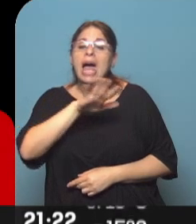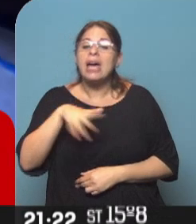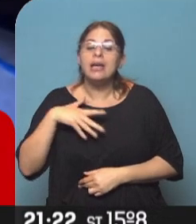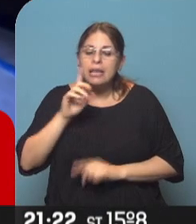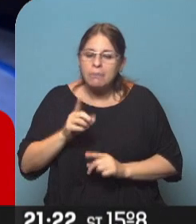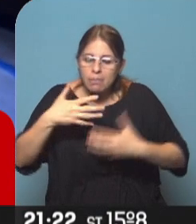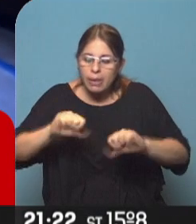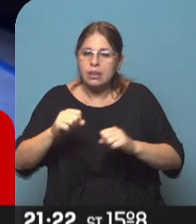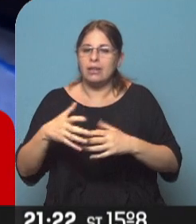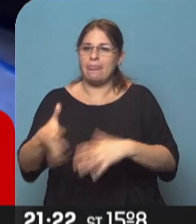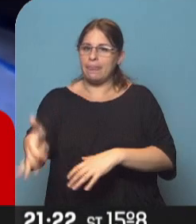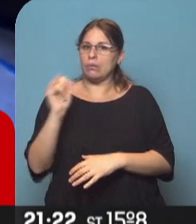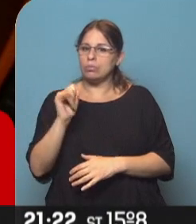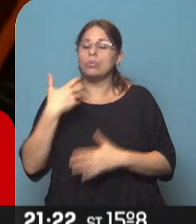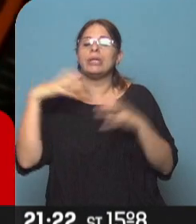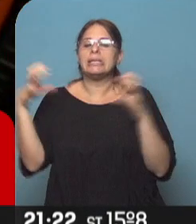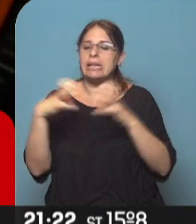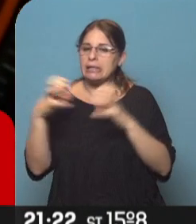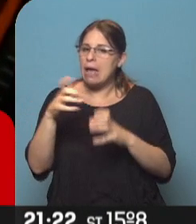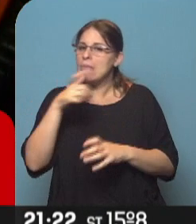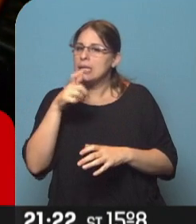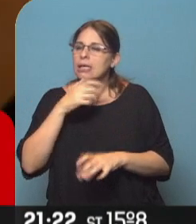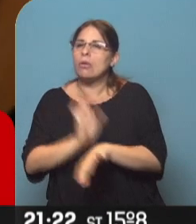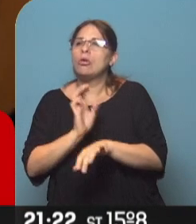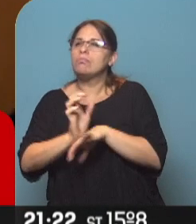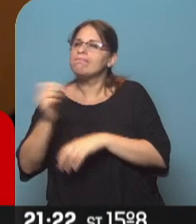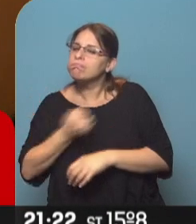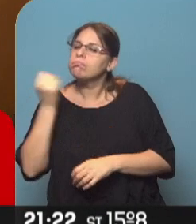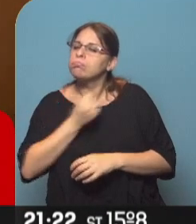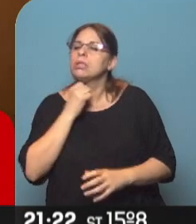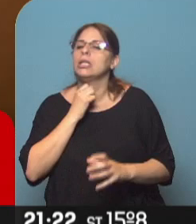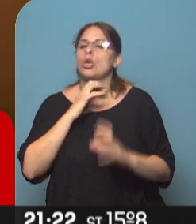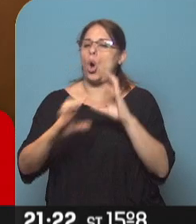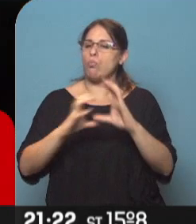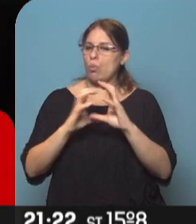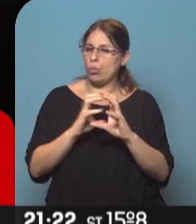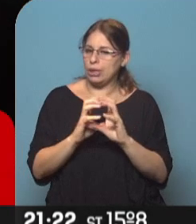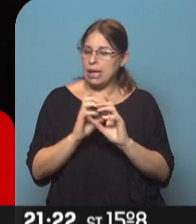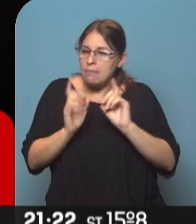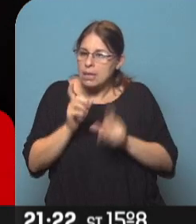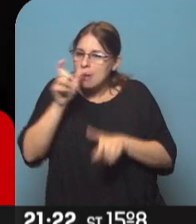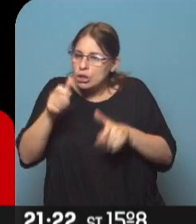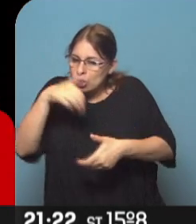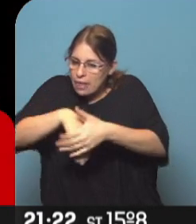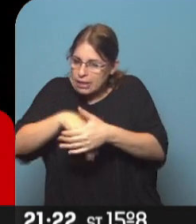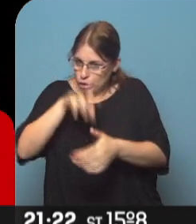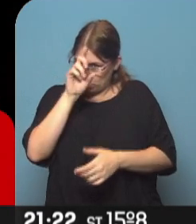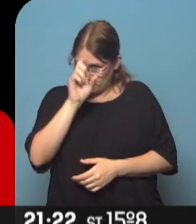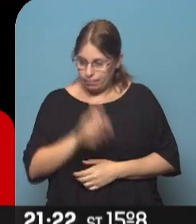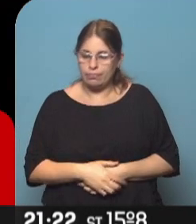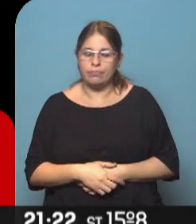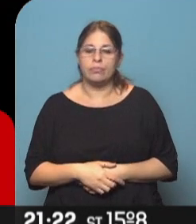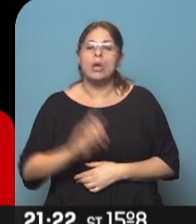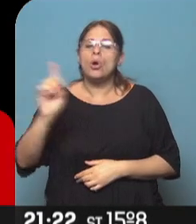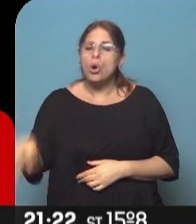se detectaron señales que podrían ser intentos de comunicación por parte de la mismísima tripulación. El punto de